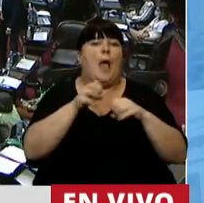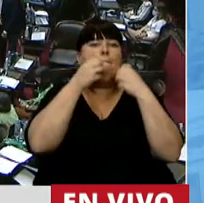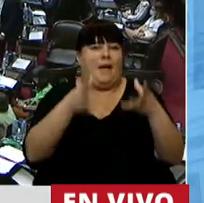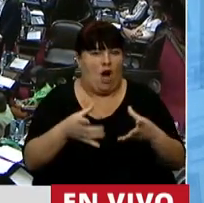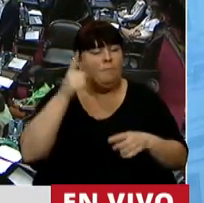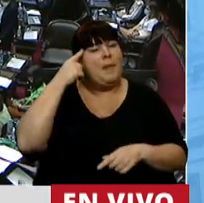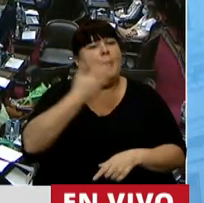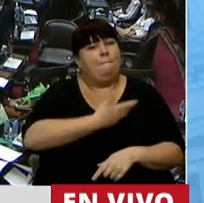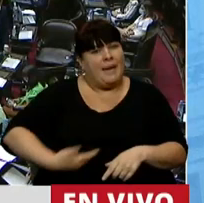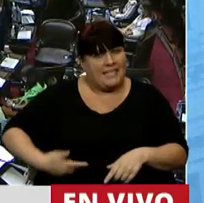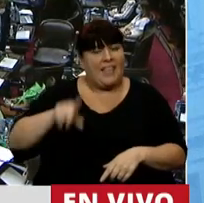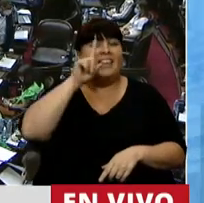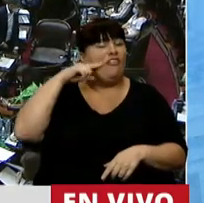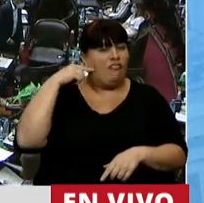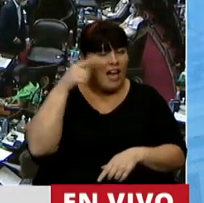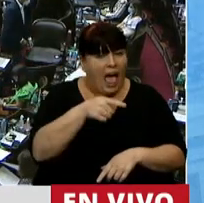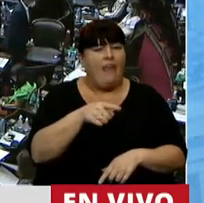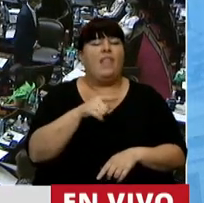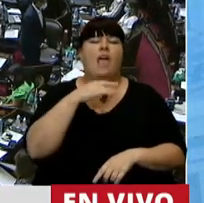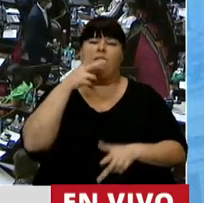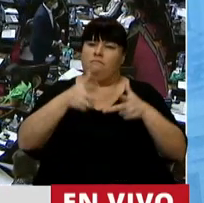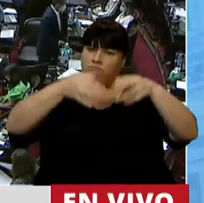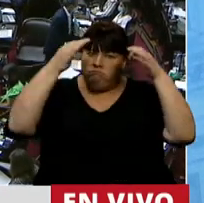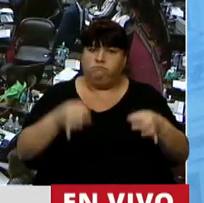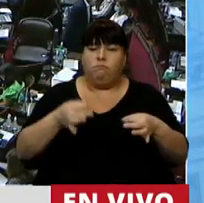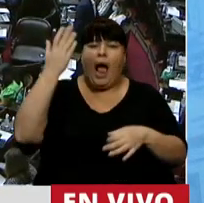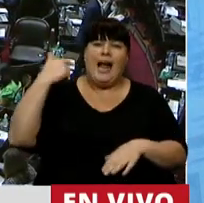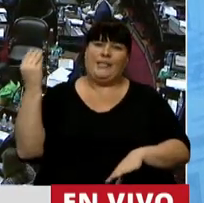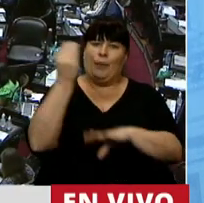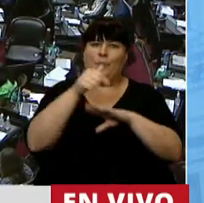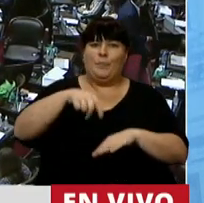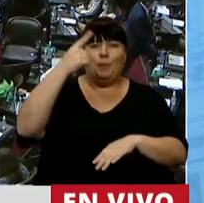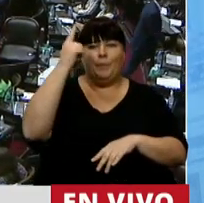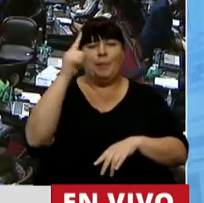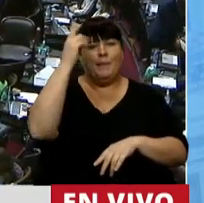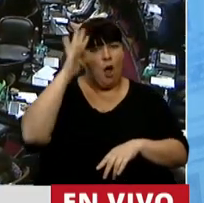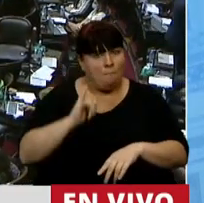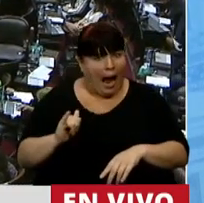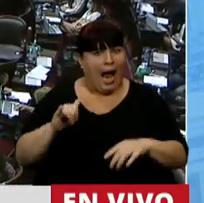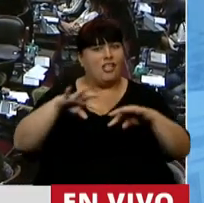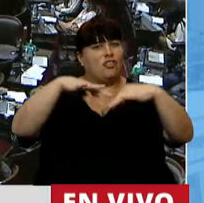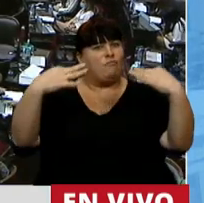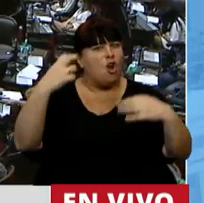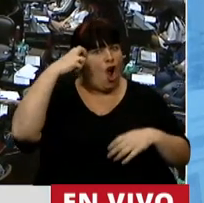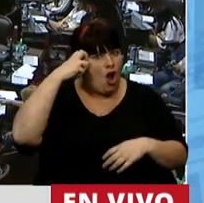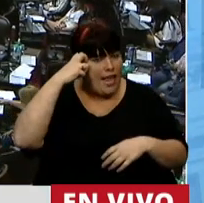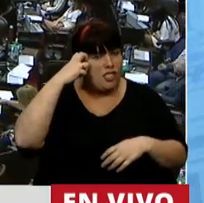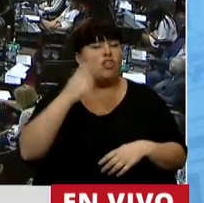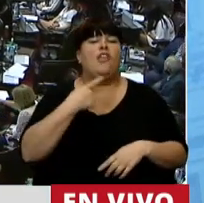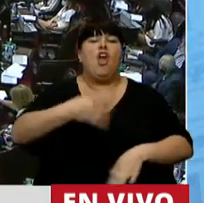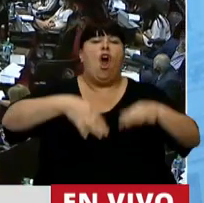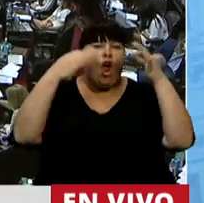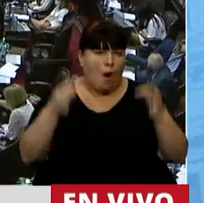Me parece que el Presidente de la Nación, Alberto Fernández, fue muy contundente cuando vino el primero de marzo y ante la Asamblea Legislativa, se